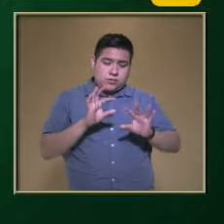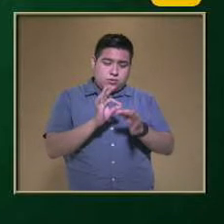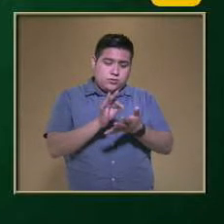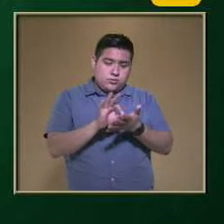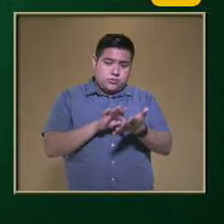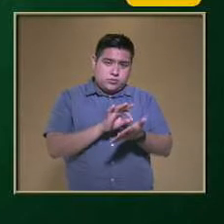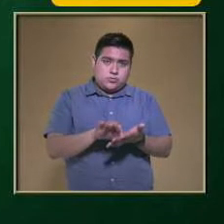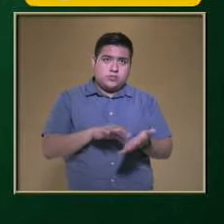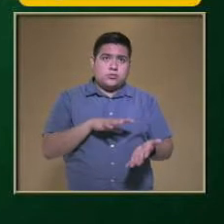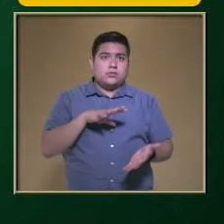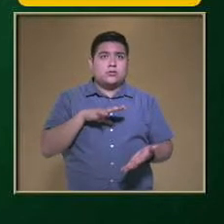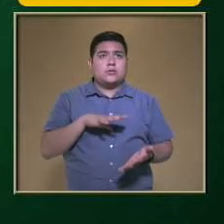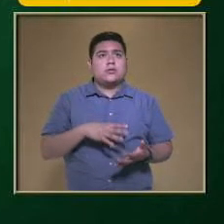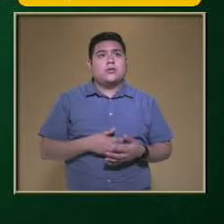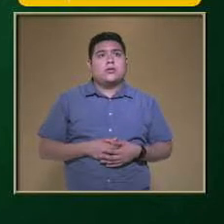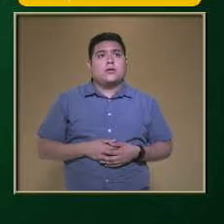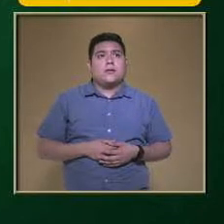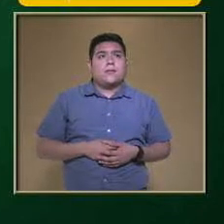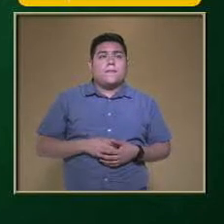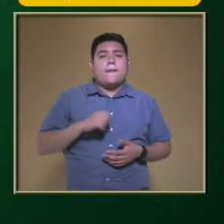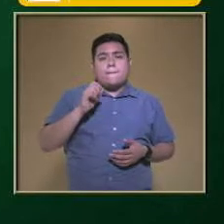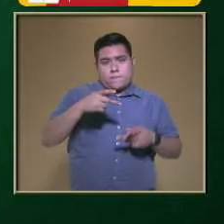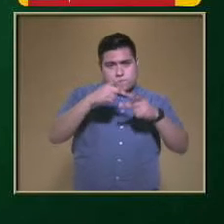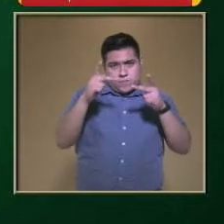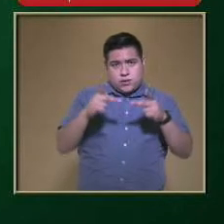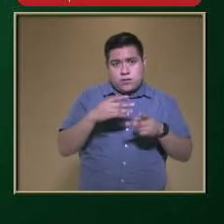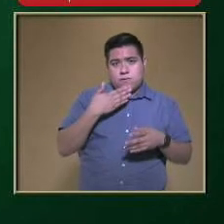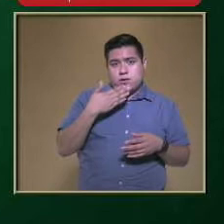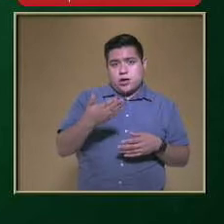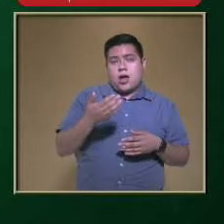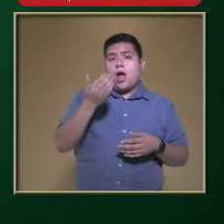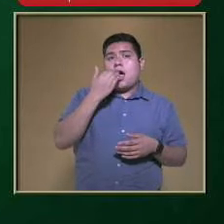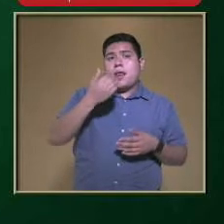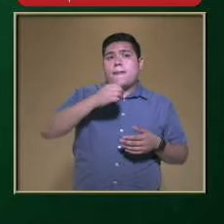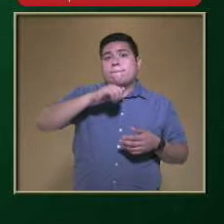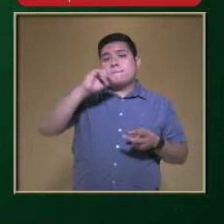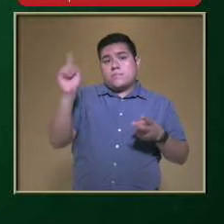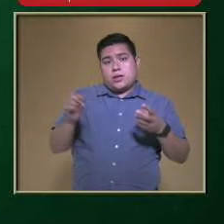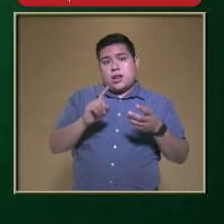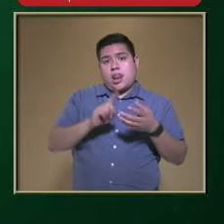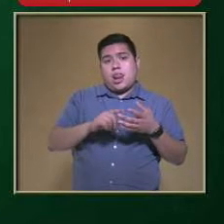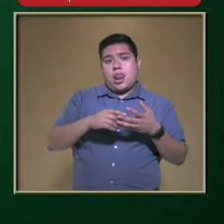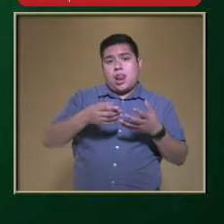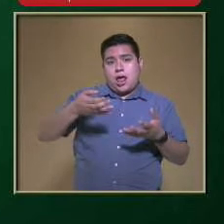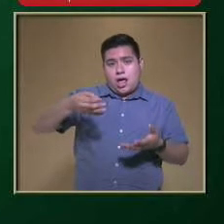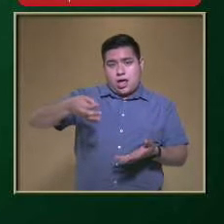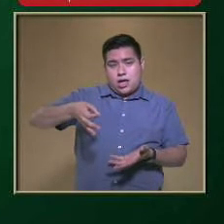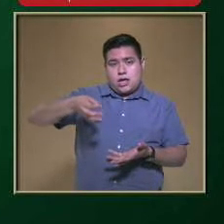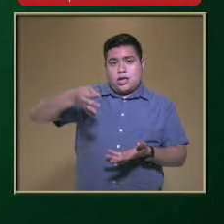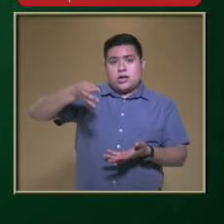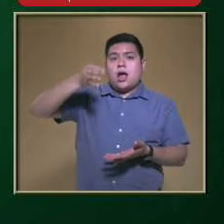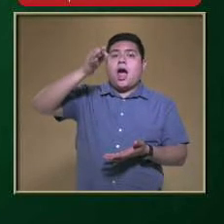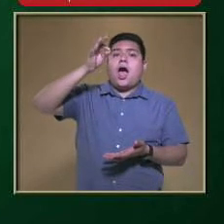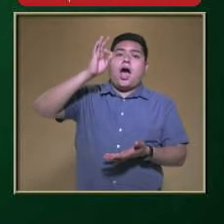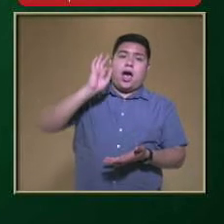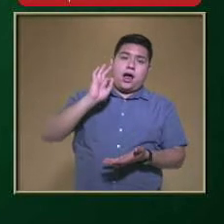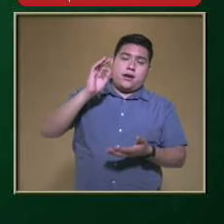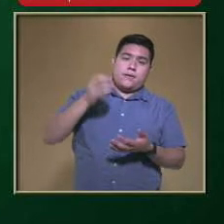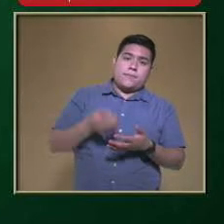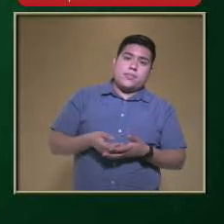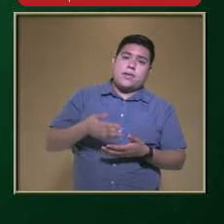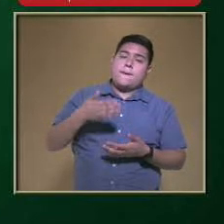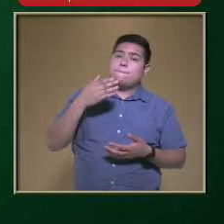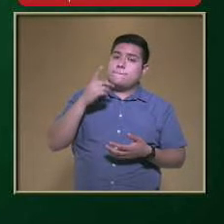Además del Del plato Del bien comer Tenemos la jarra Del buen beber La jarra del buen beber Como puedes observar La imagen